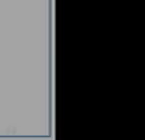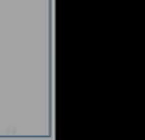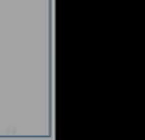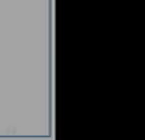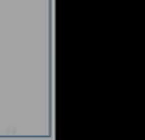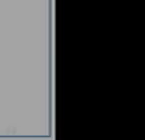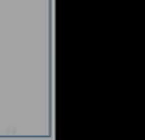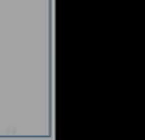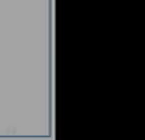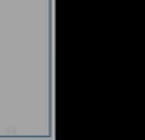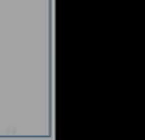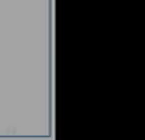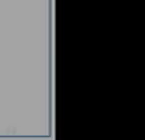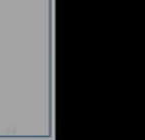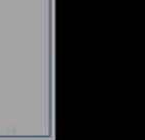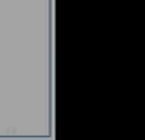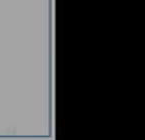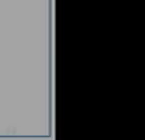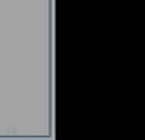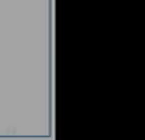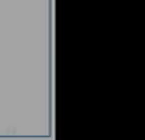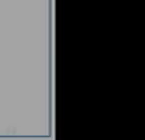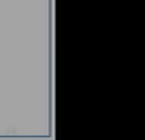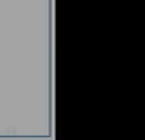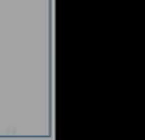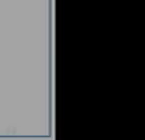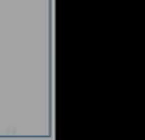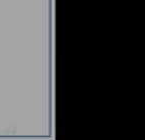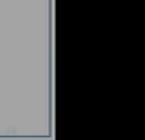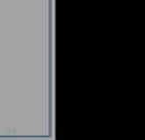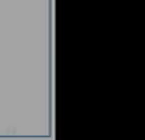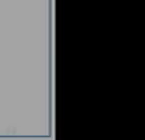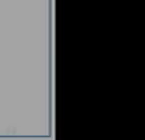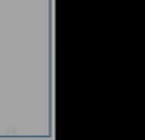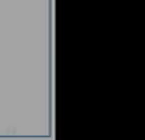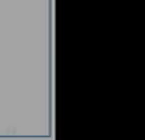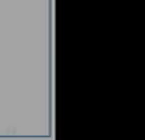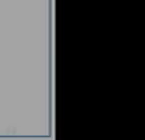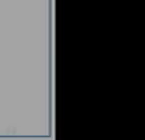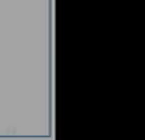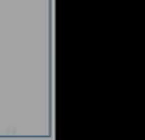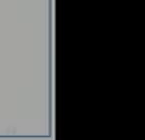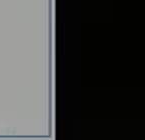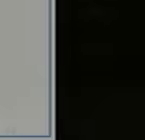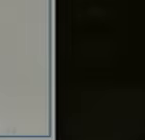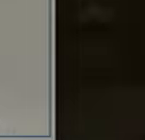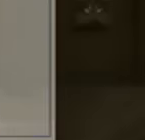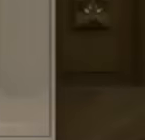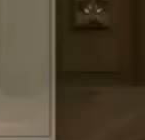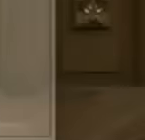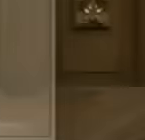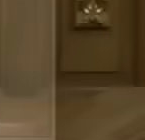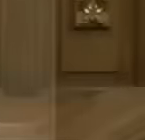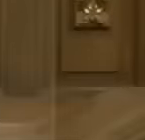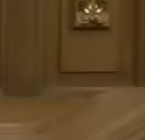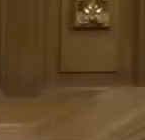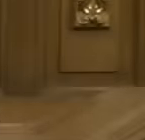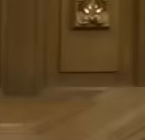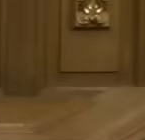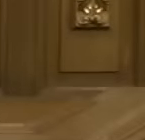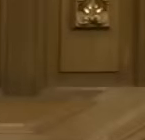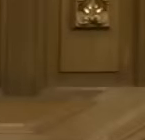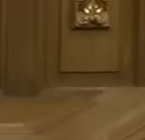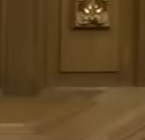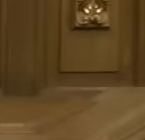dice que Venezuela es muy importante porque la influencia de Venezuela en la región pero si regresara Venezuela al regazo de Estados